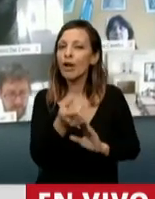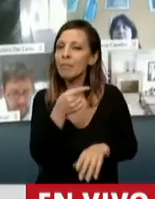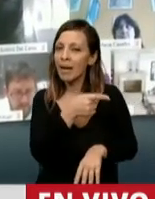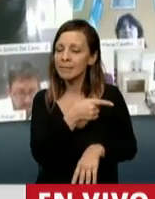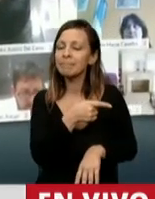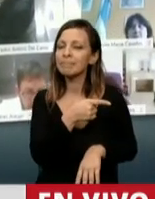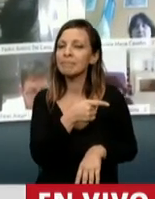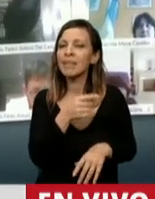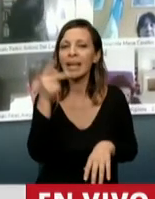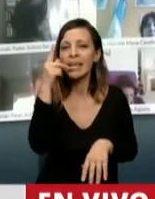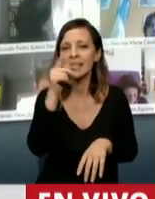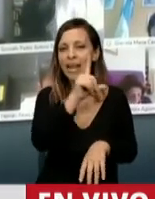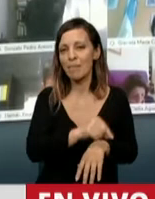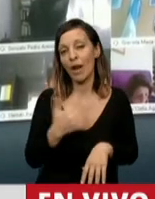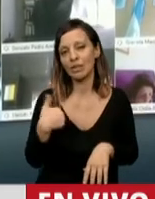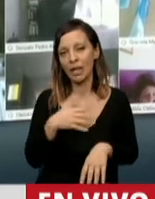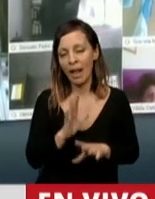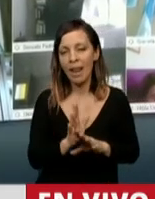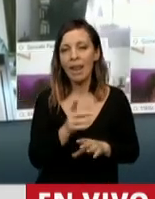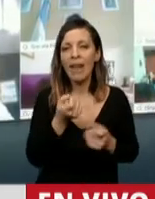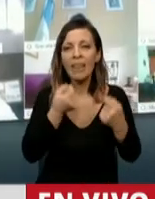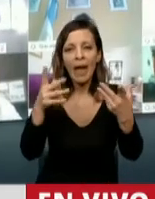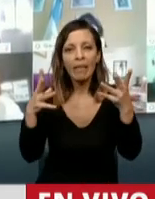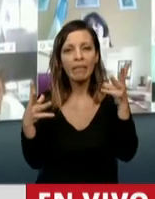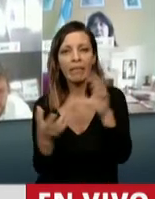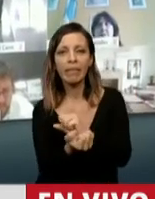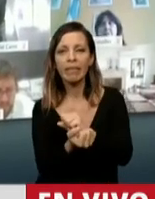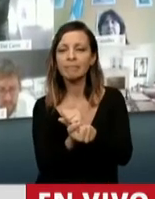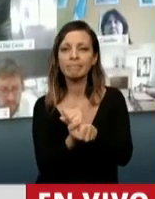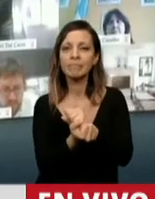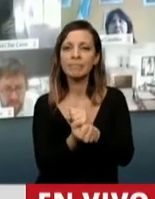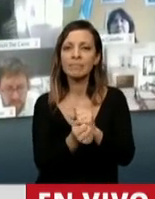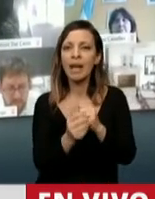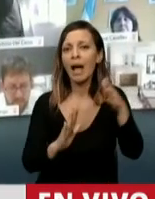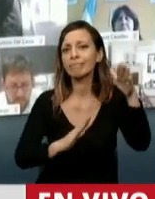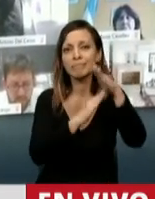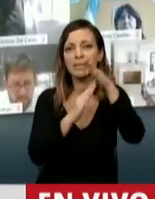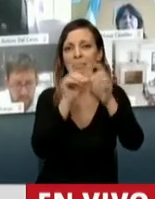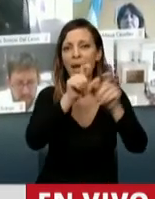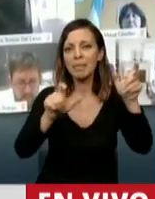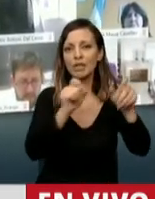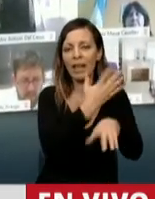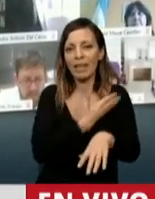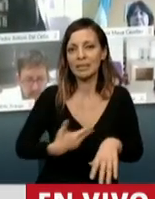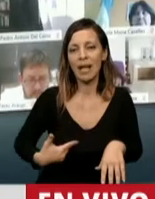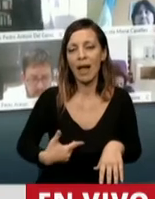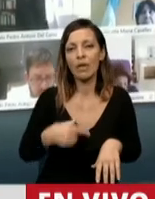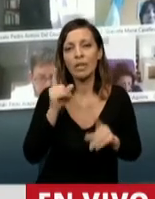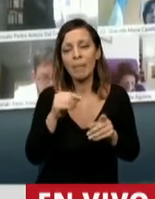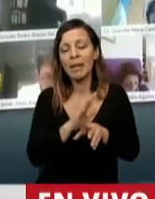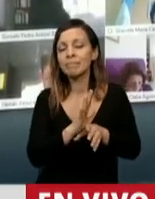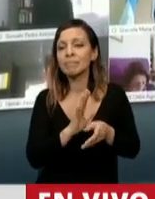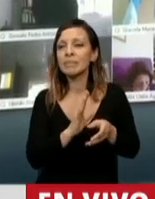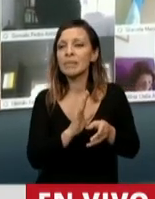solamente generarle un perjuicio enorme a las arcas del Estado, no solamente le está